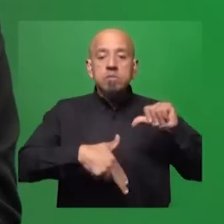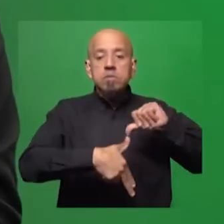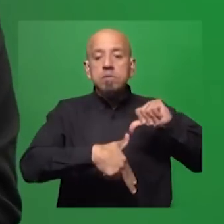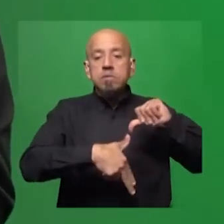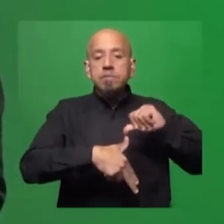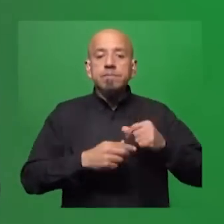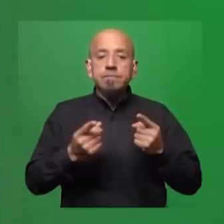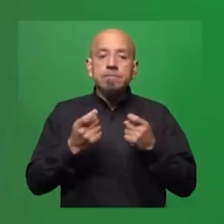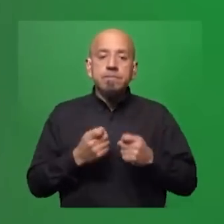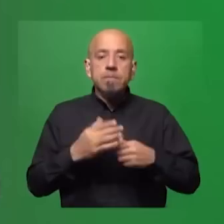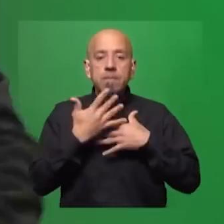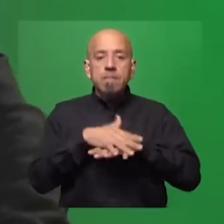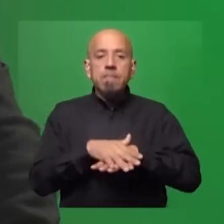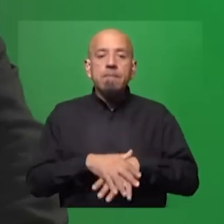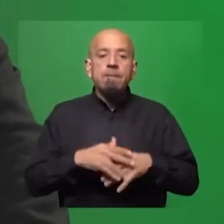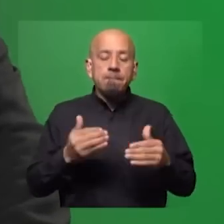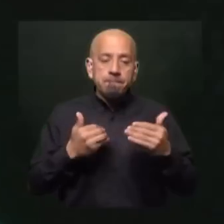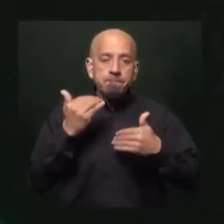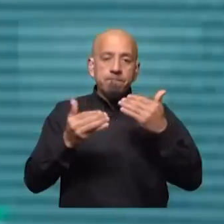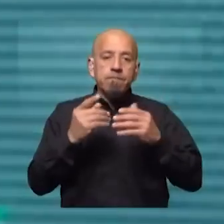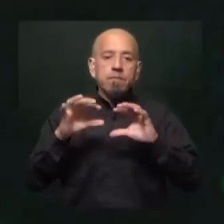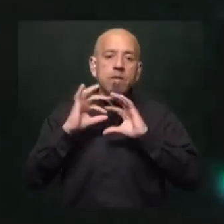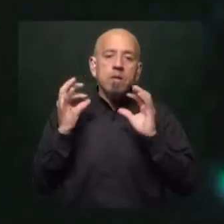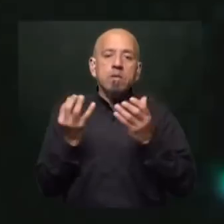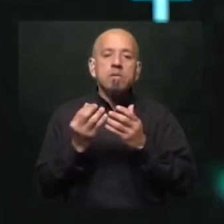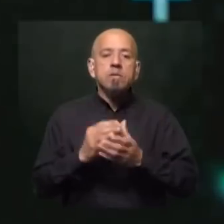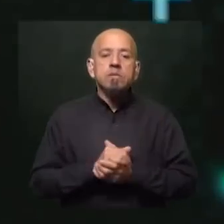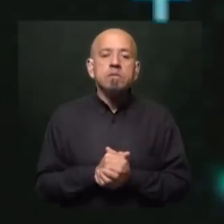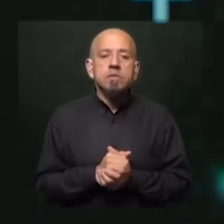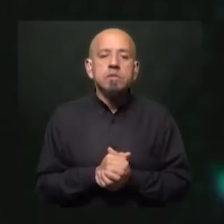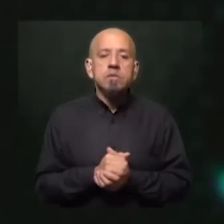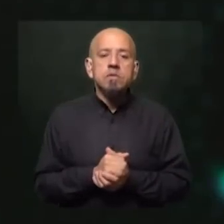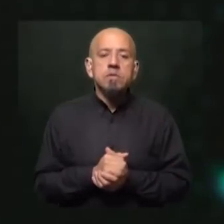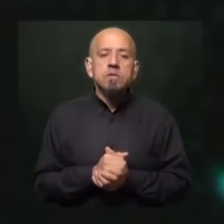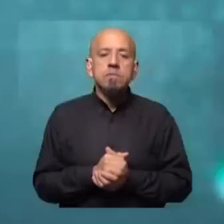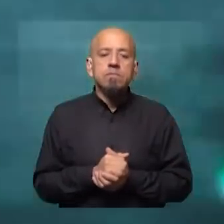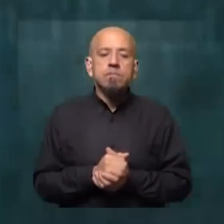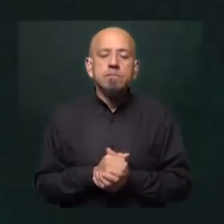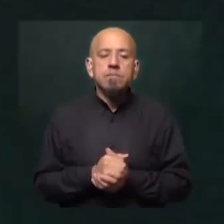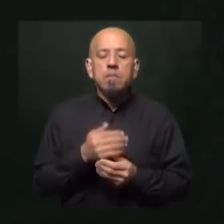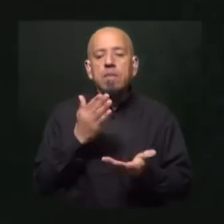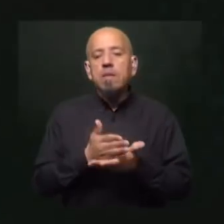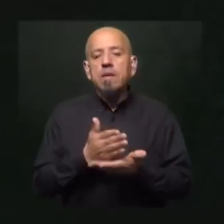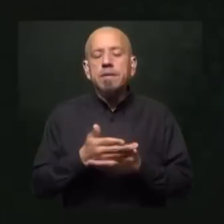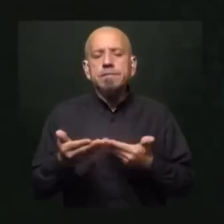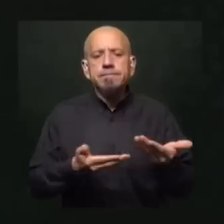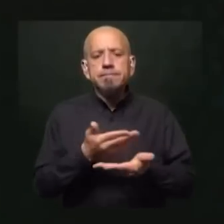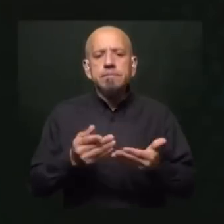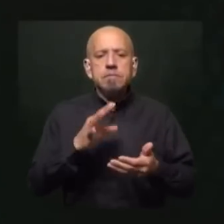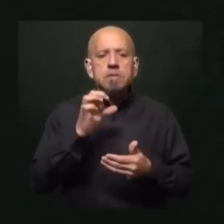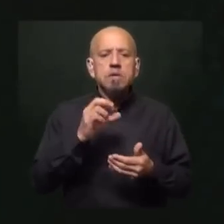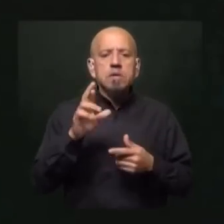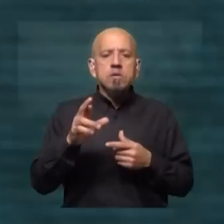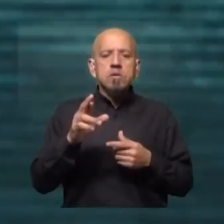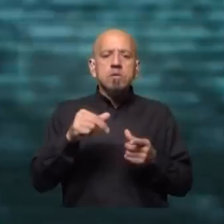necesita, que es integrarse para pensar más allá en el mundo. Y en esta, antes de cerrar con Argentina, pero en esta posible cooperación sur-sur entre nuestra